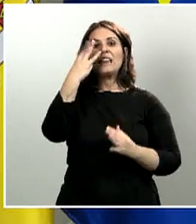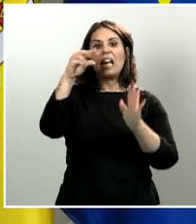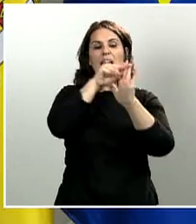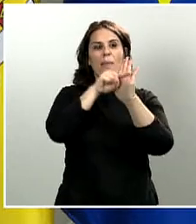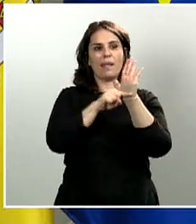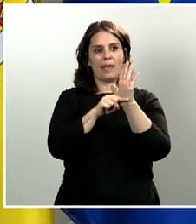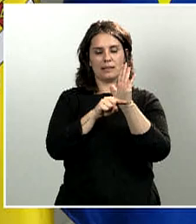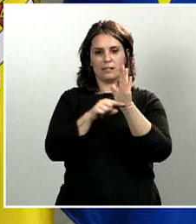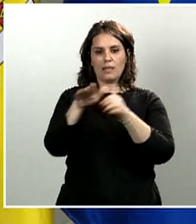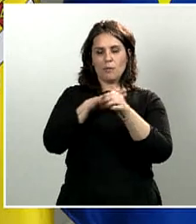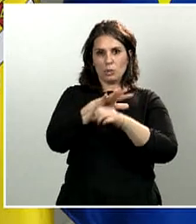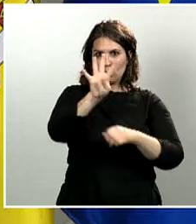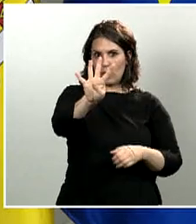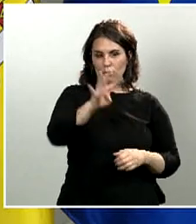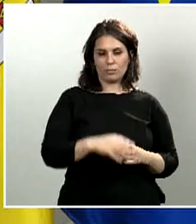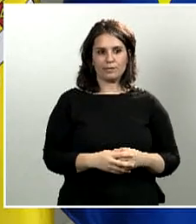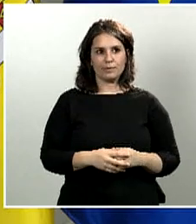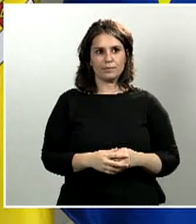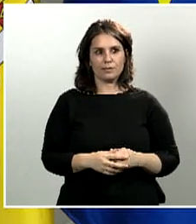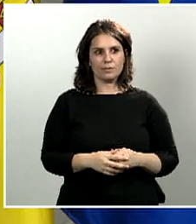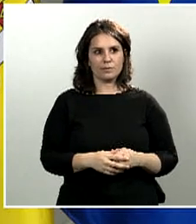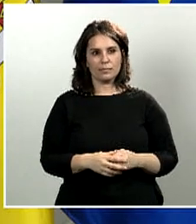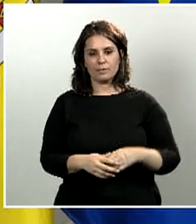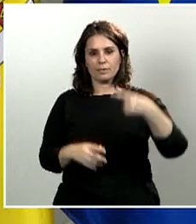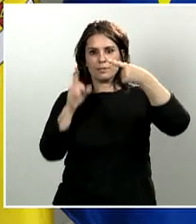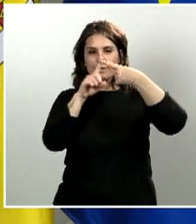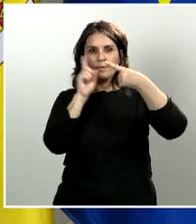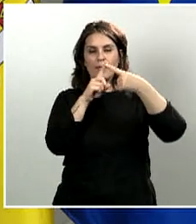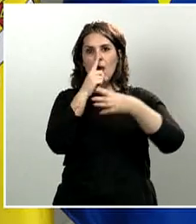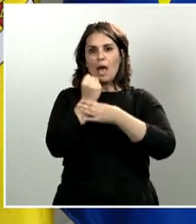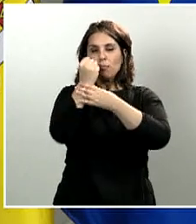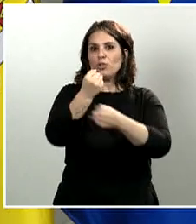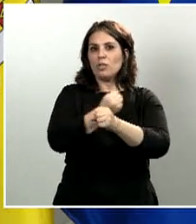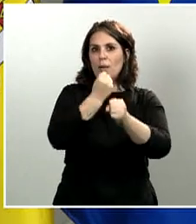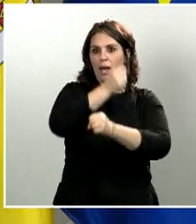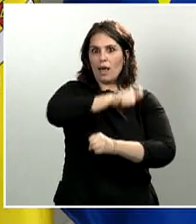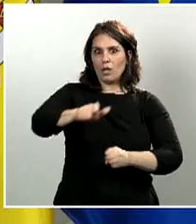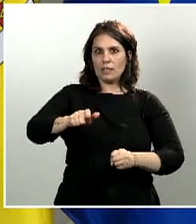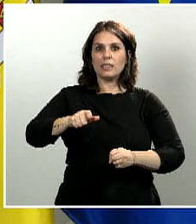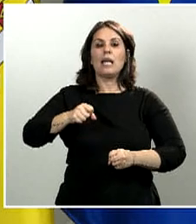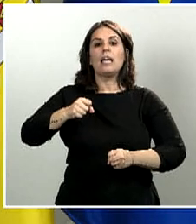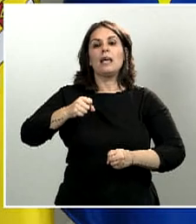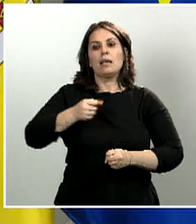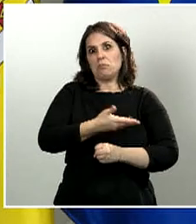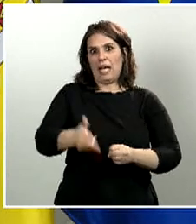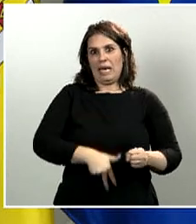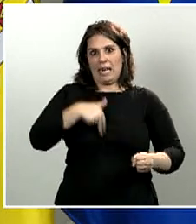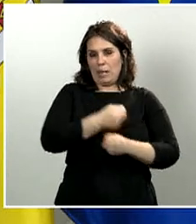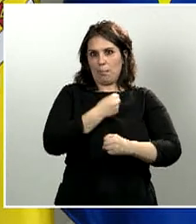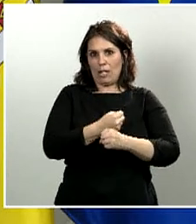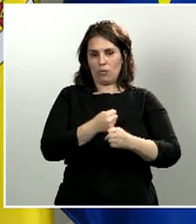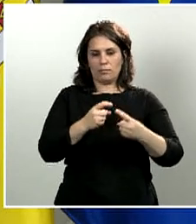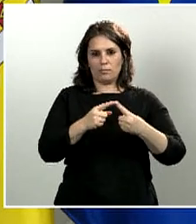En primer lugar, incrementar el apoyo a los trabajadores y al empleo y a los ciudadanos. En segundo lugar,